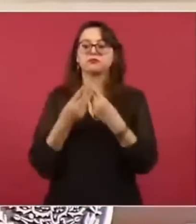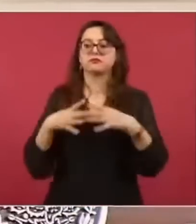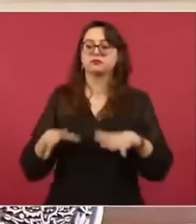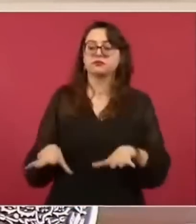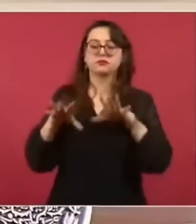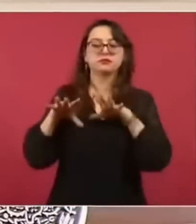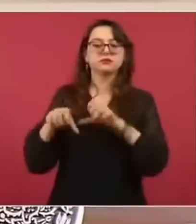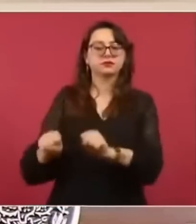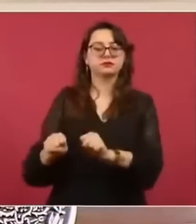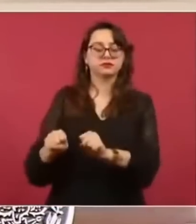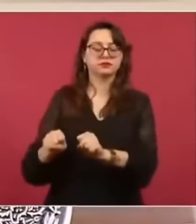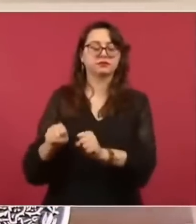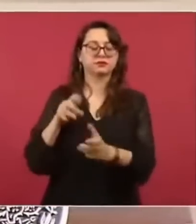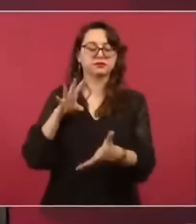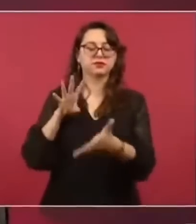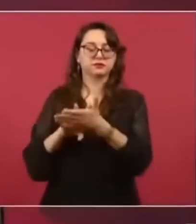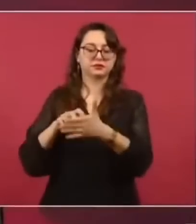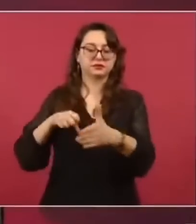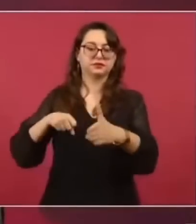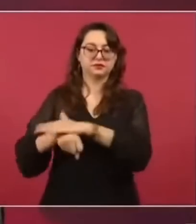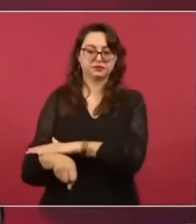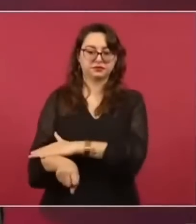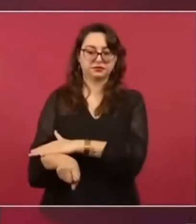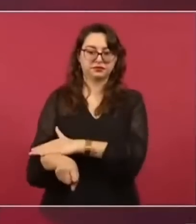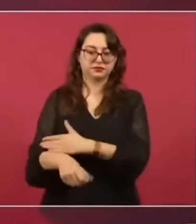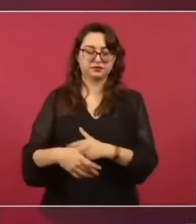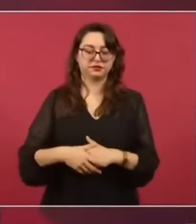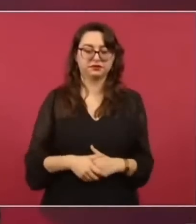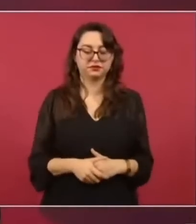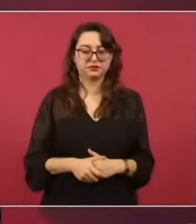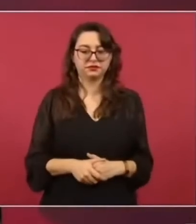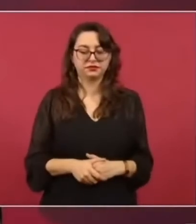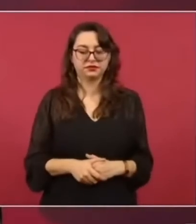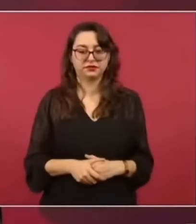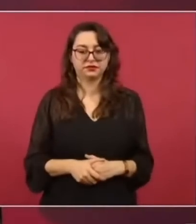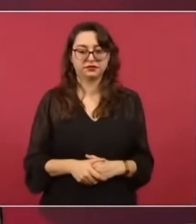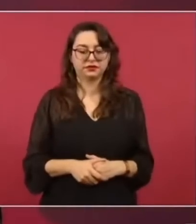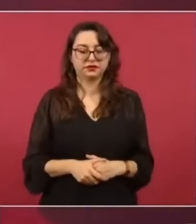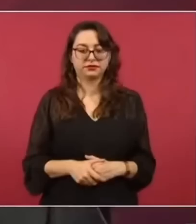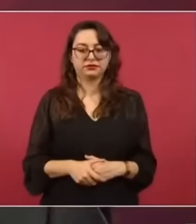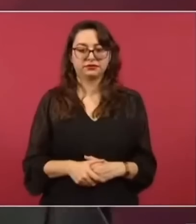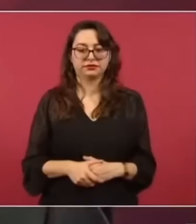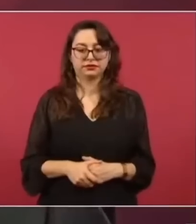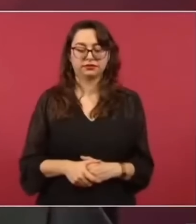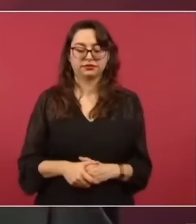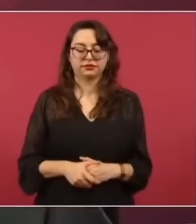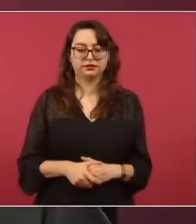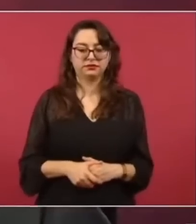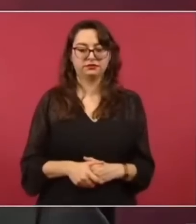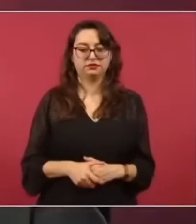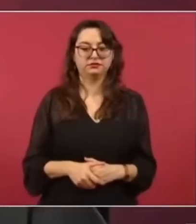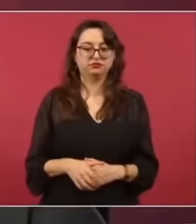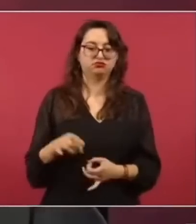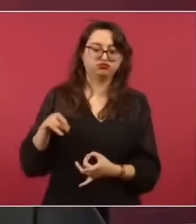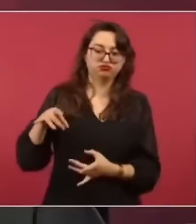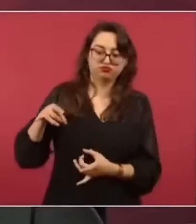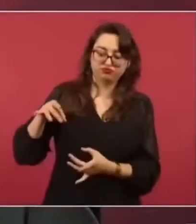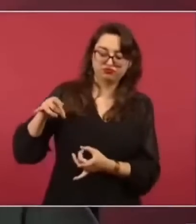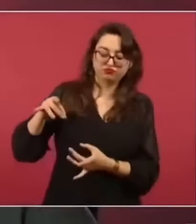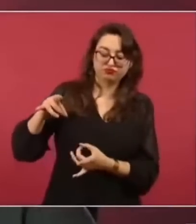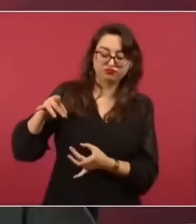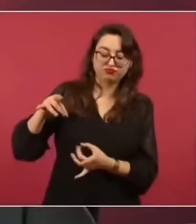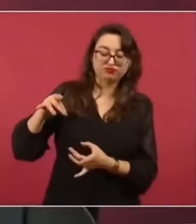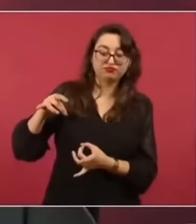los narcotraficantes por los censores de las armas